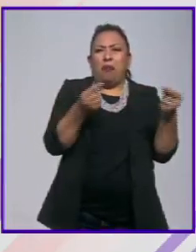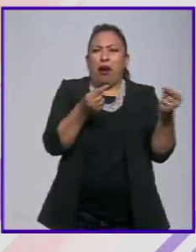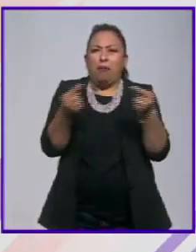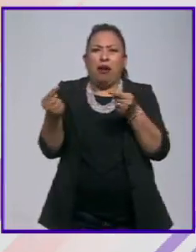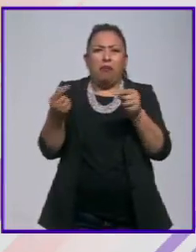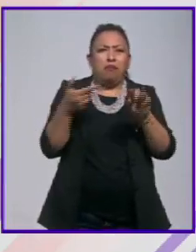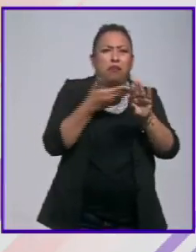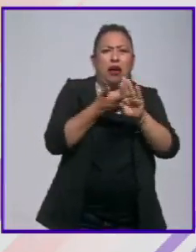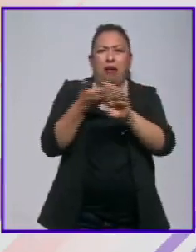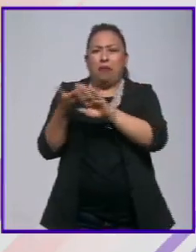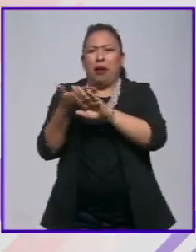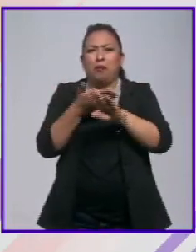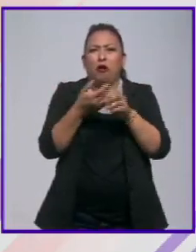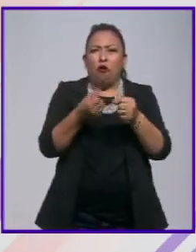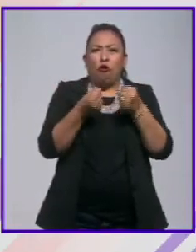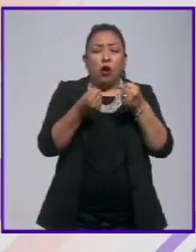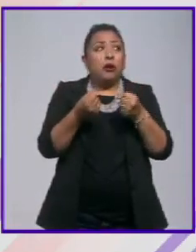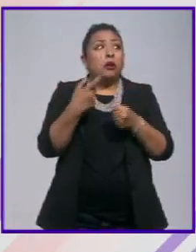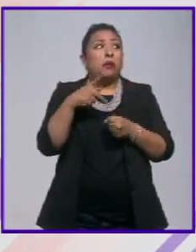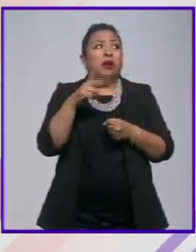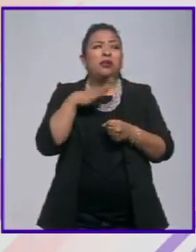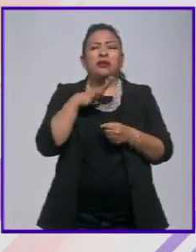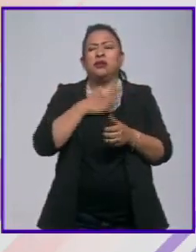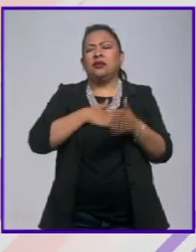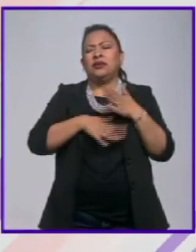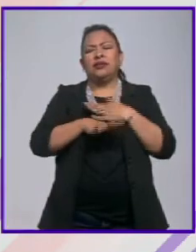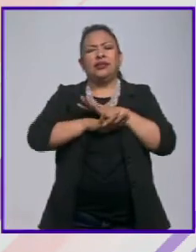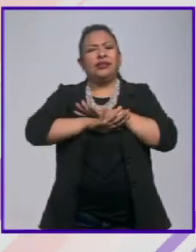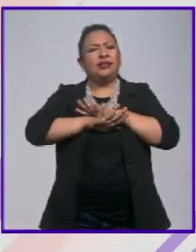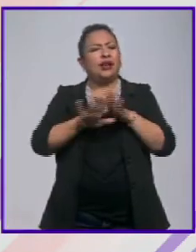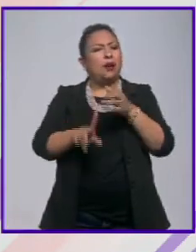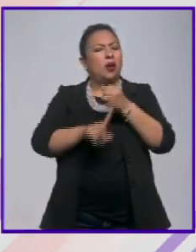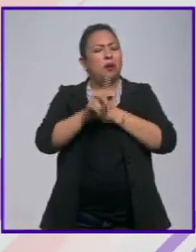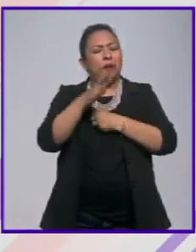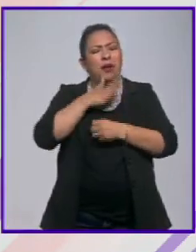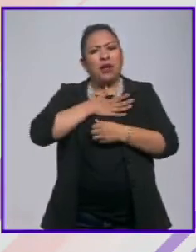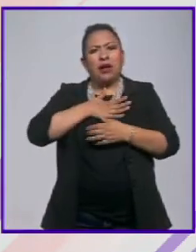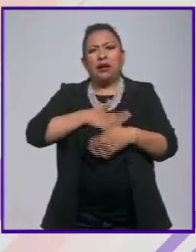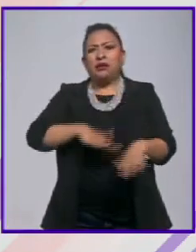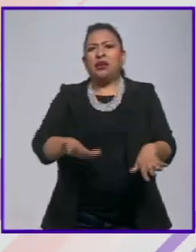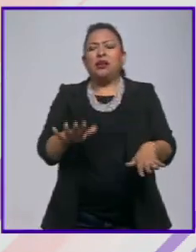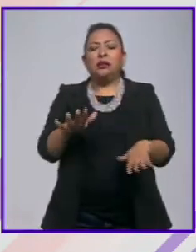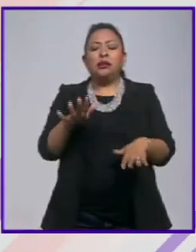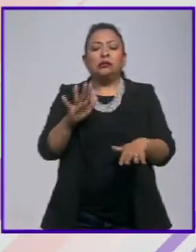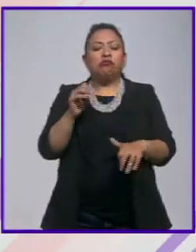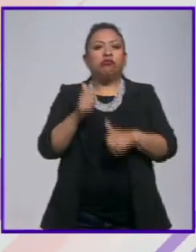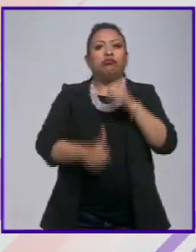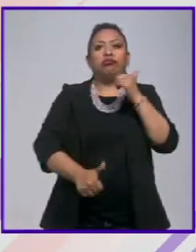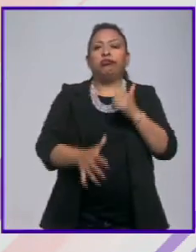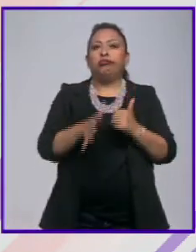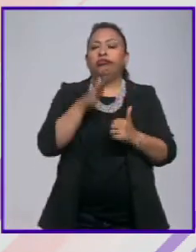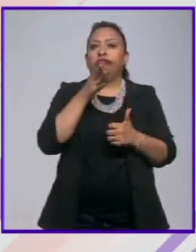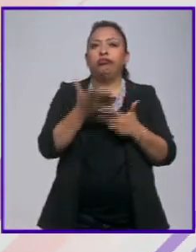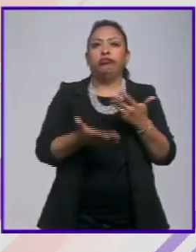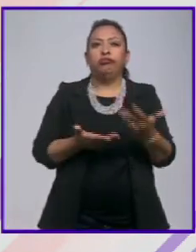lastiman mutuamente pero a pesar de estar cansados de la situación ninguno se atreve a terminarla